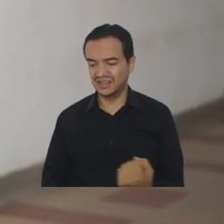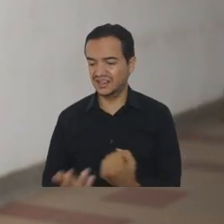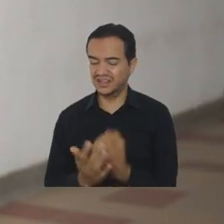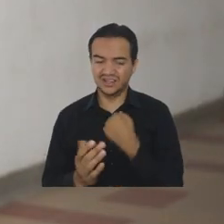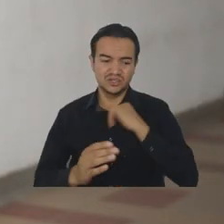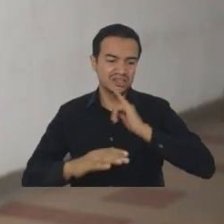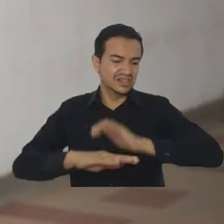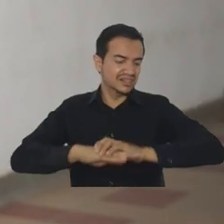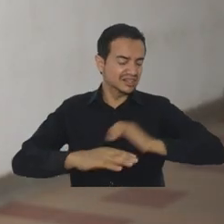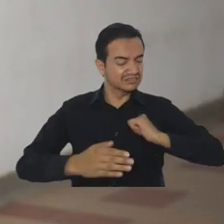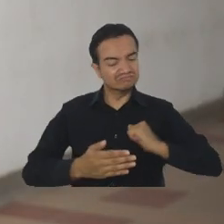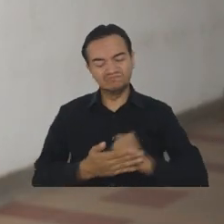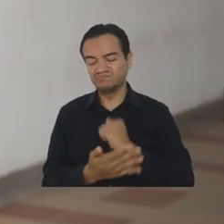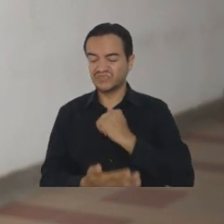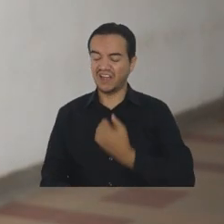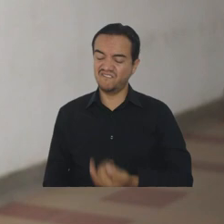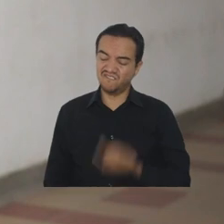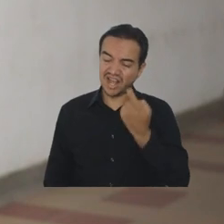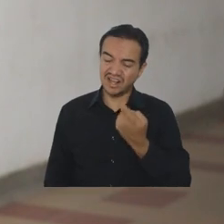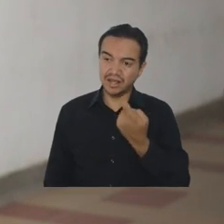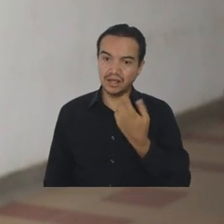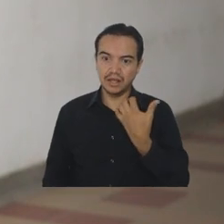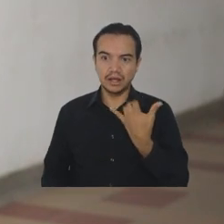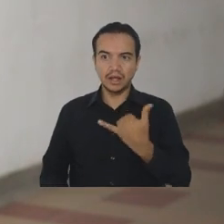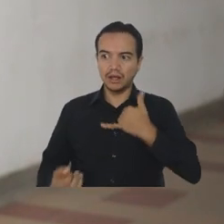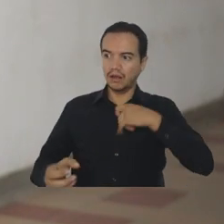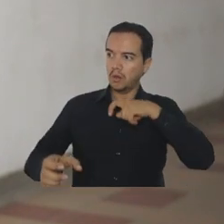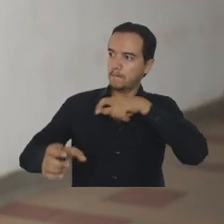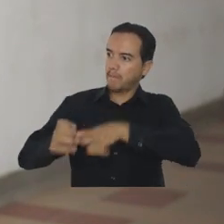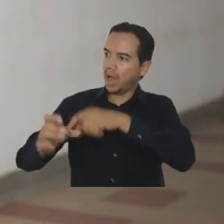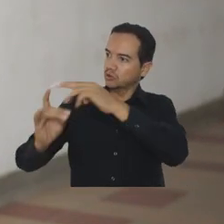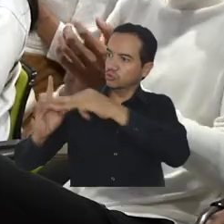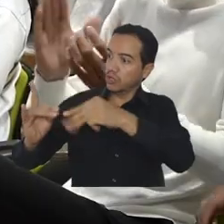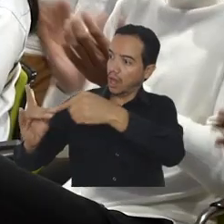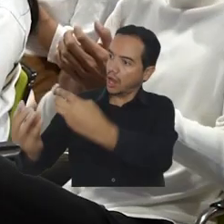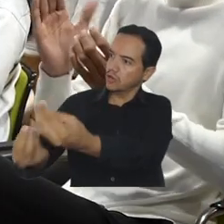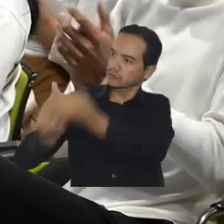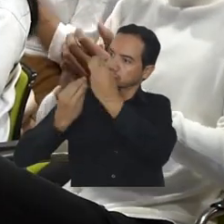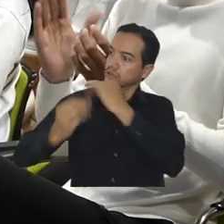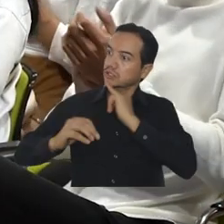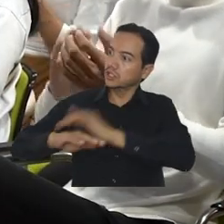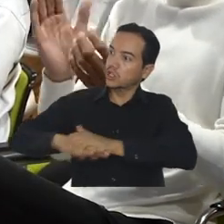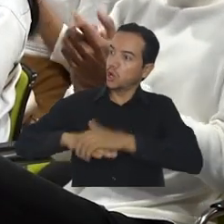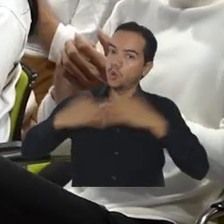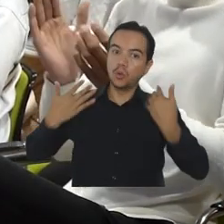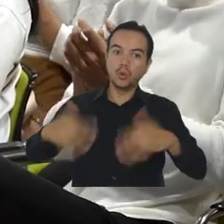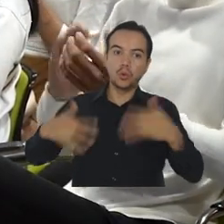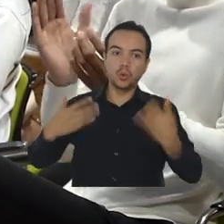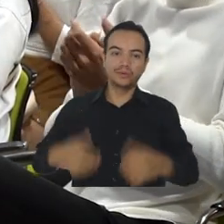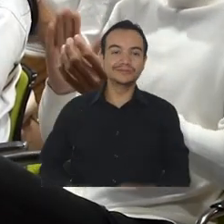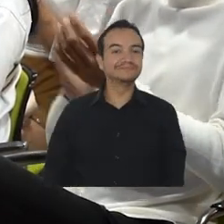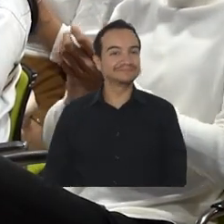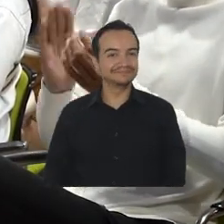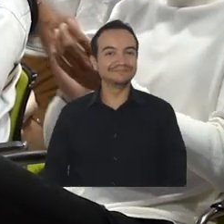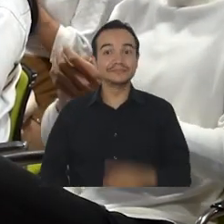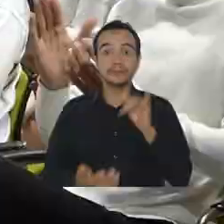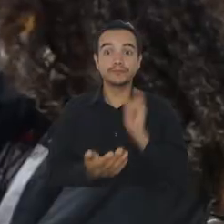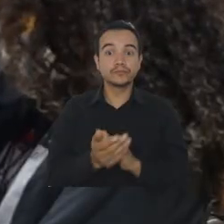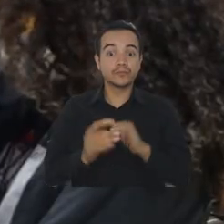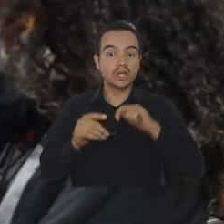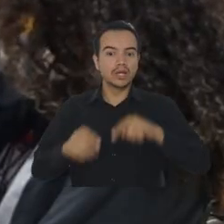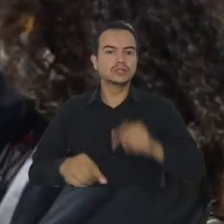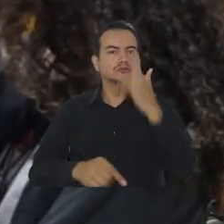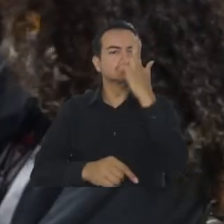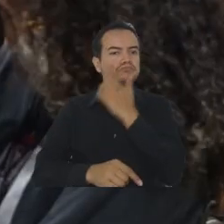la oportunidad de hablar inglés, pudieron y consiguieron hablar inglés aquí dentro de la Universidad del Magdalena. Como parte de su